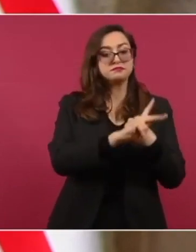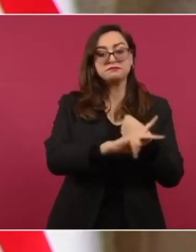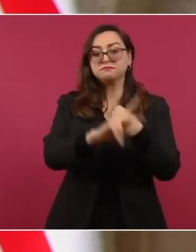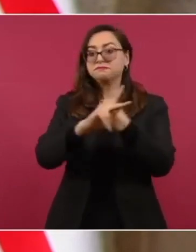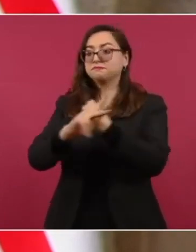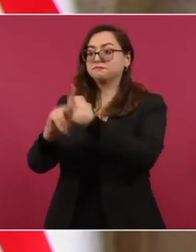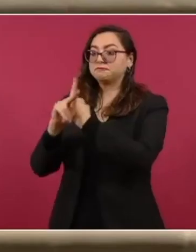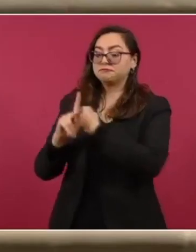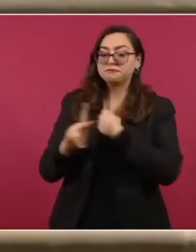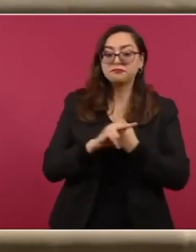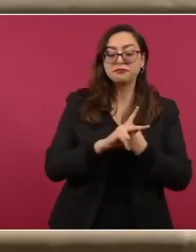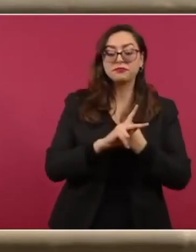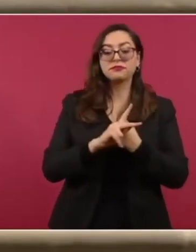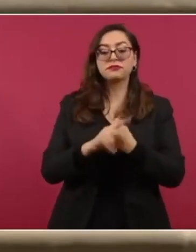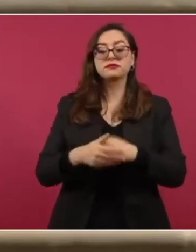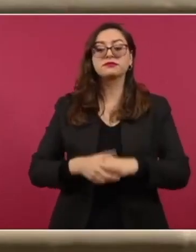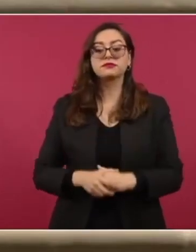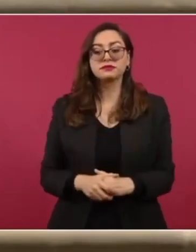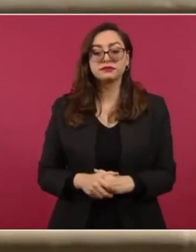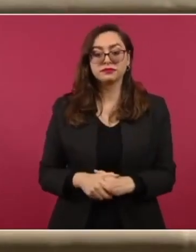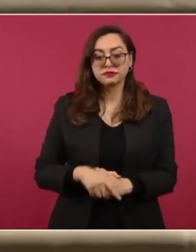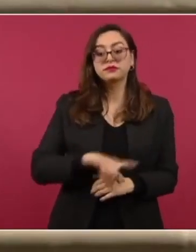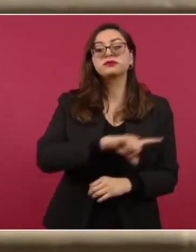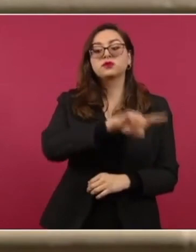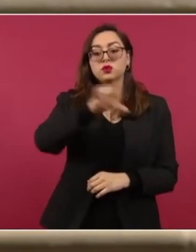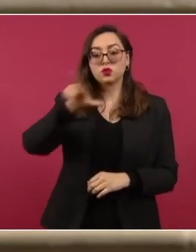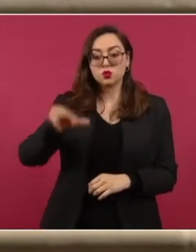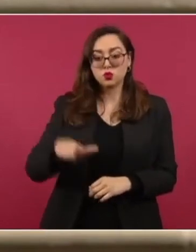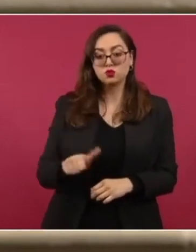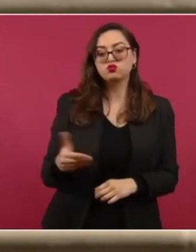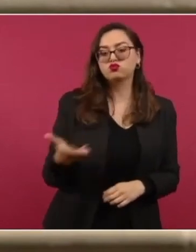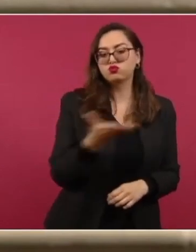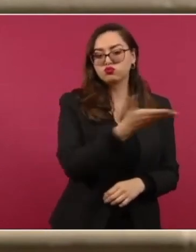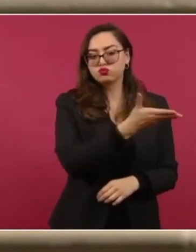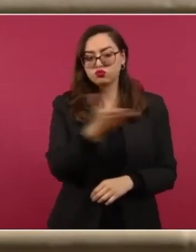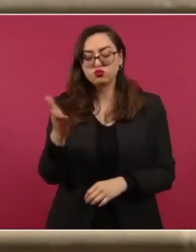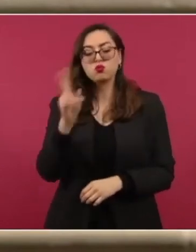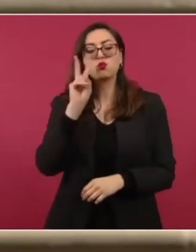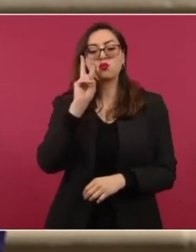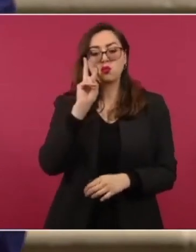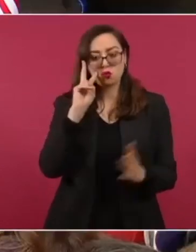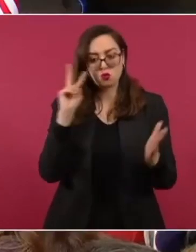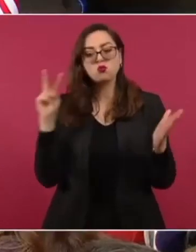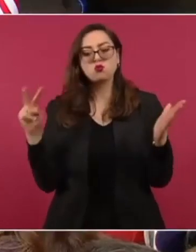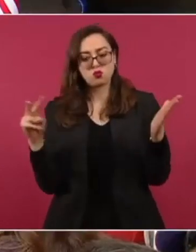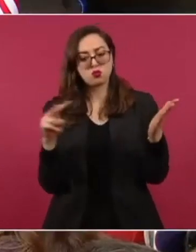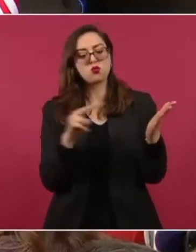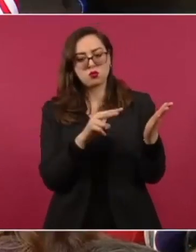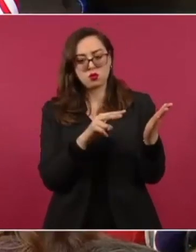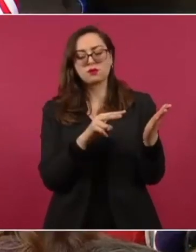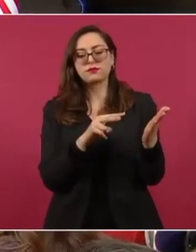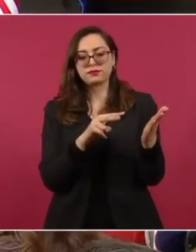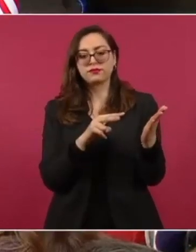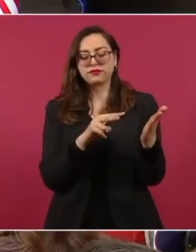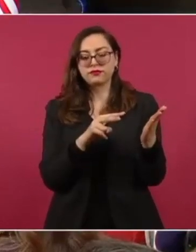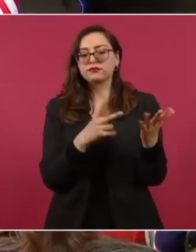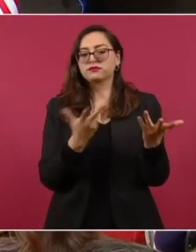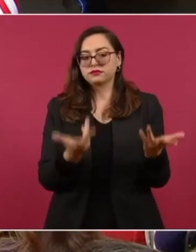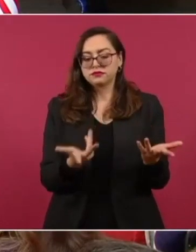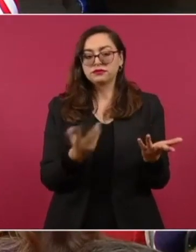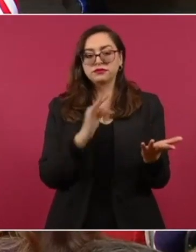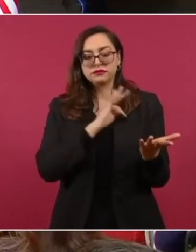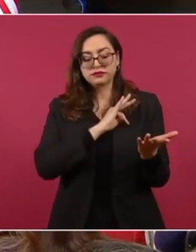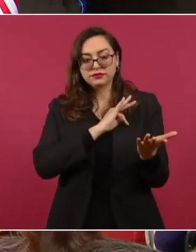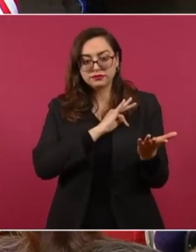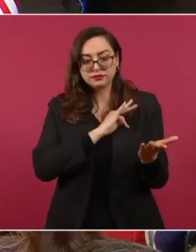Como se podrá constatar, como ustedes van a saberlo,